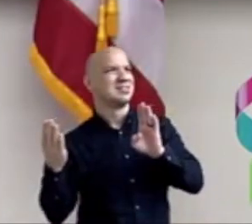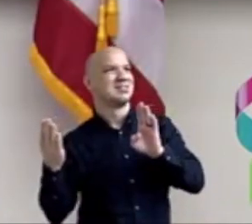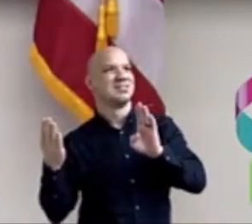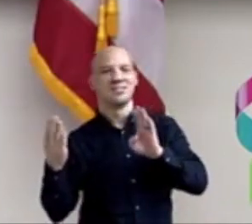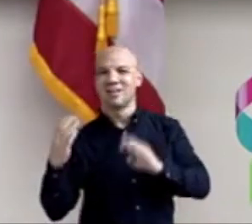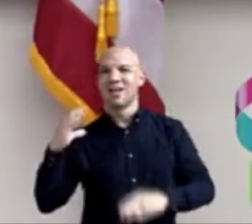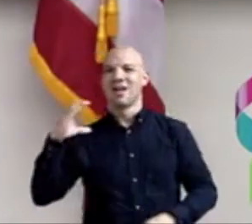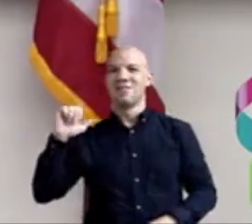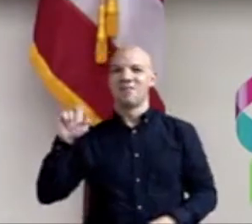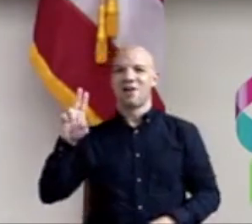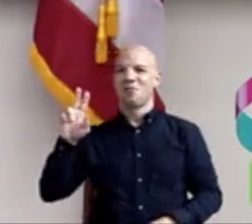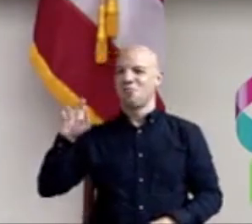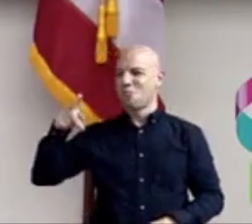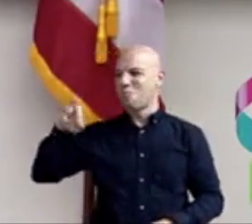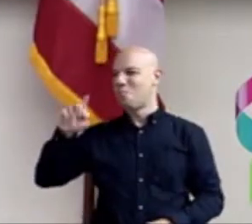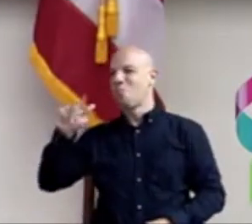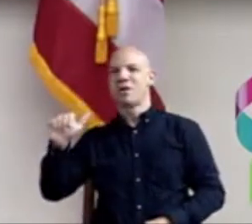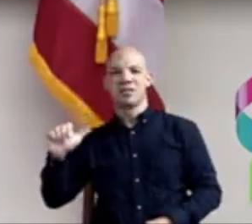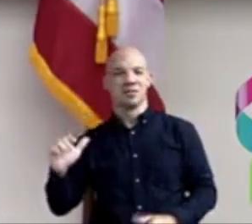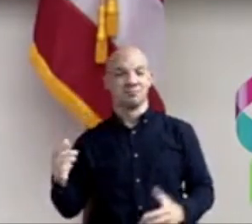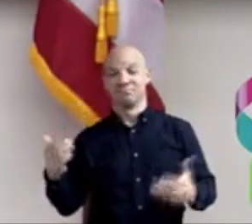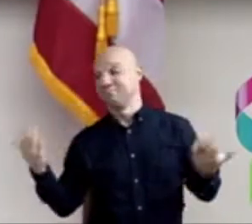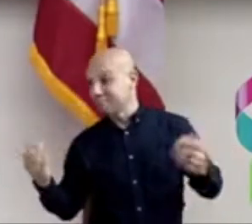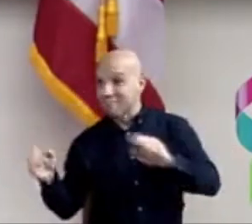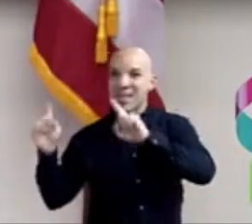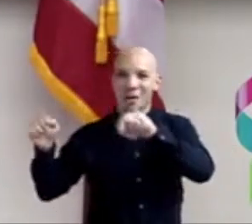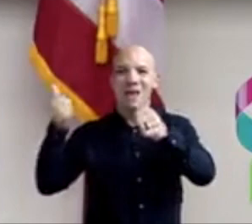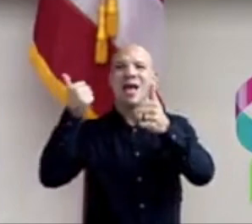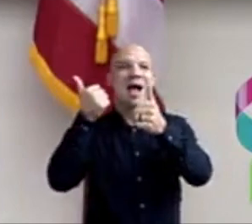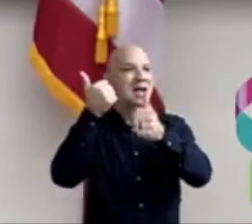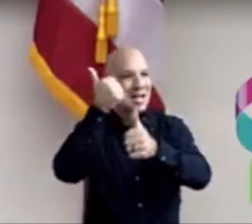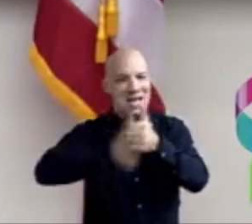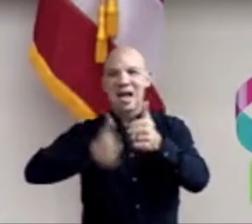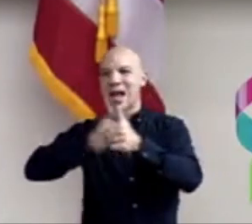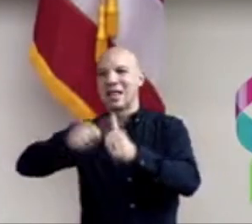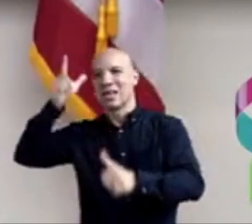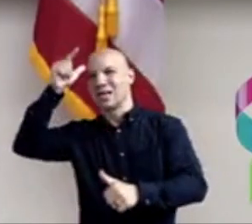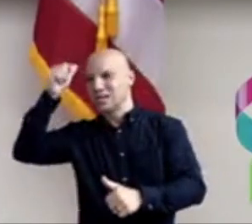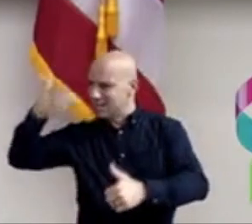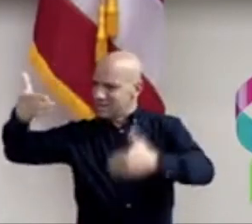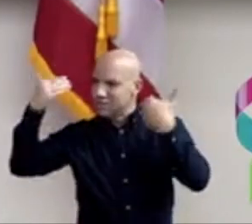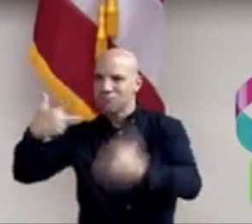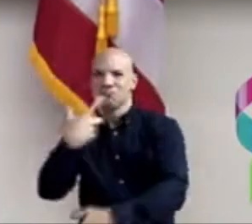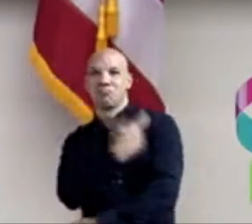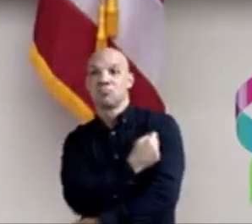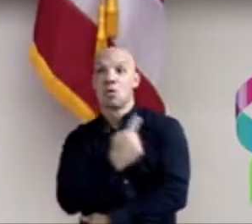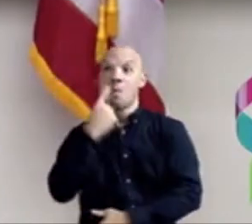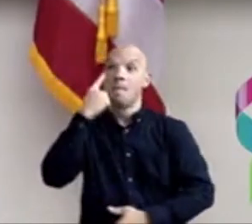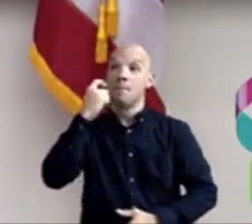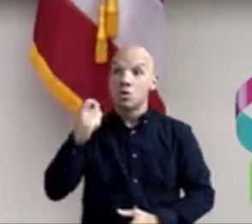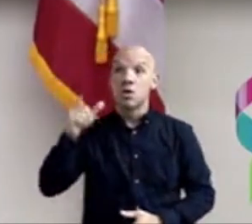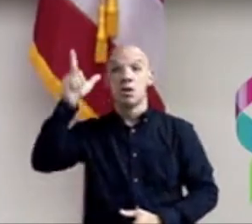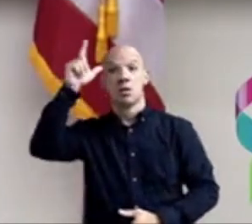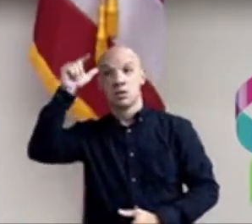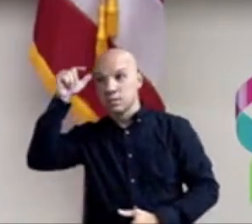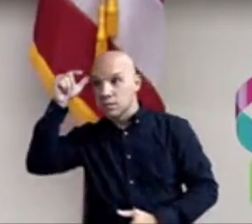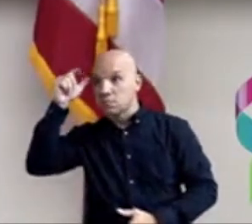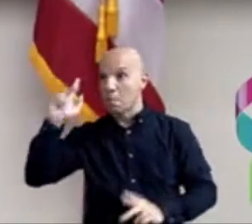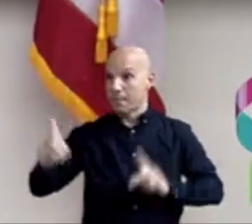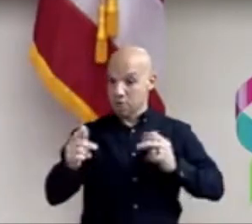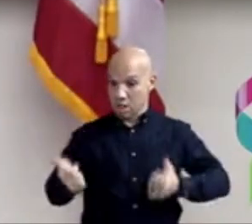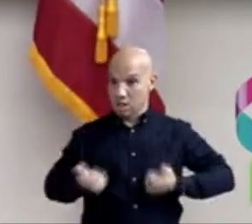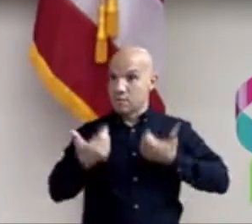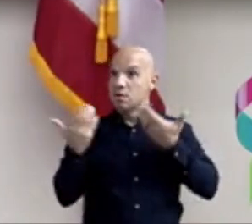Bacu Puertas, que vaya a cada residencial entonces y para que se acabe de atender, porque los residenciales tienen todo el derecho a las personas que residen